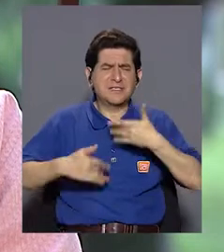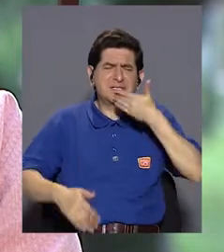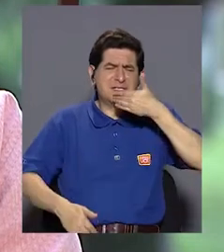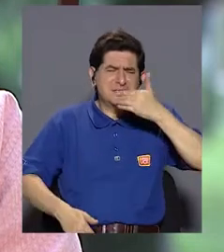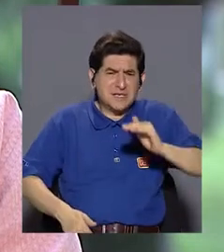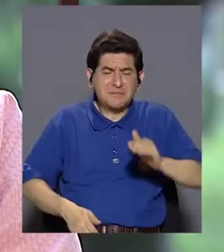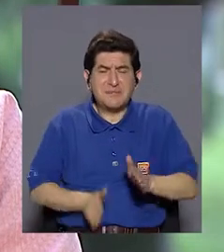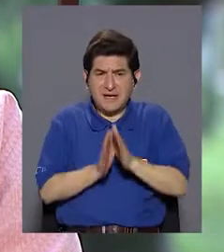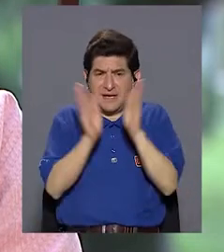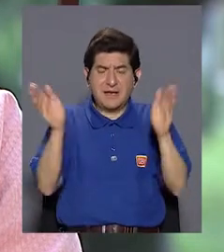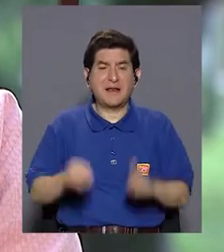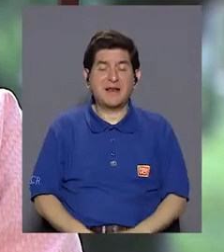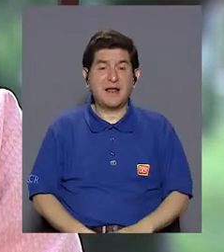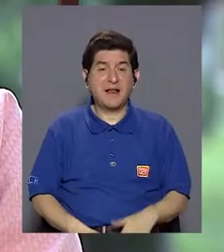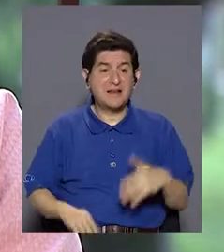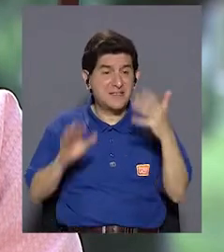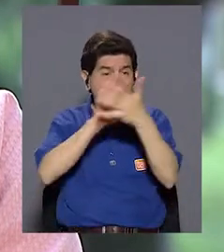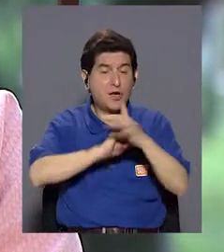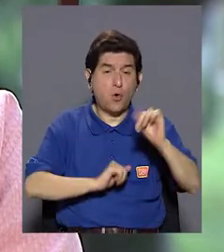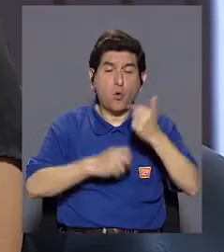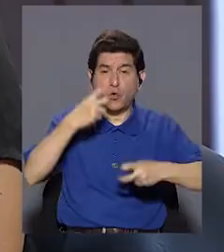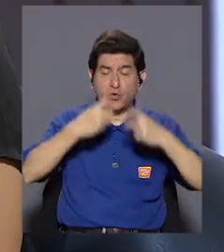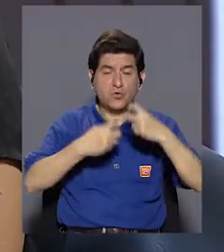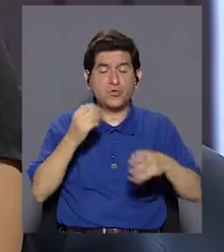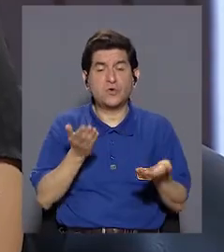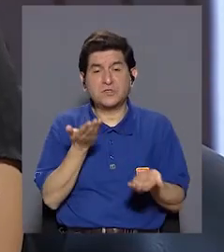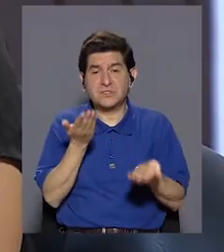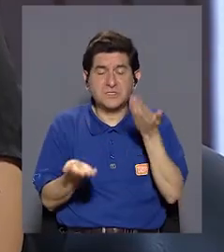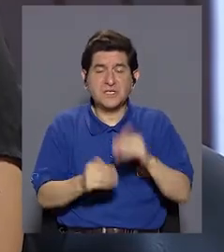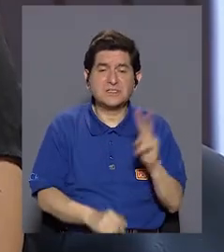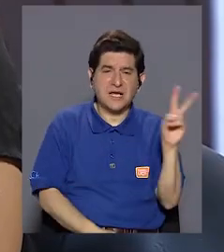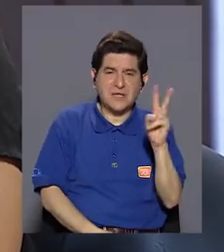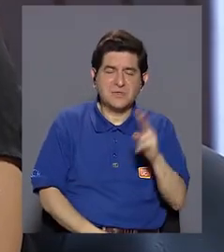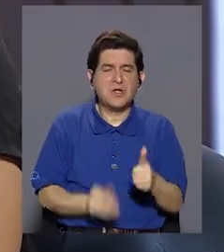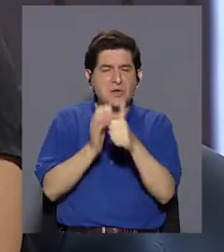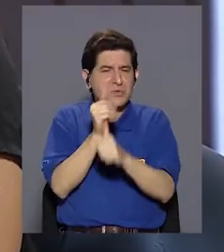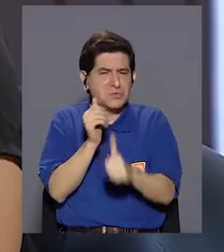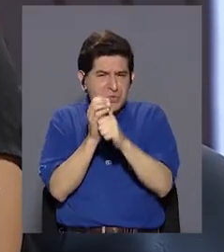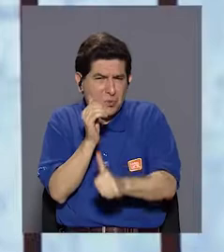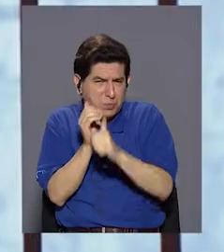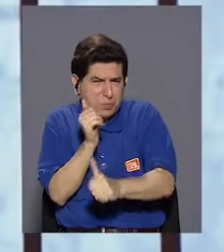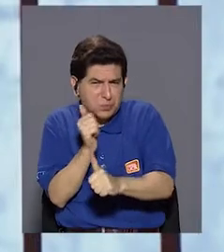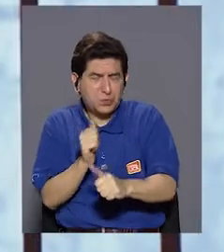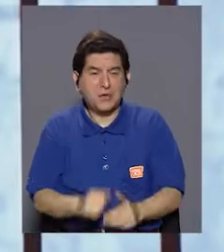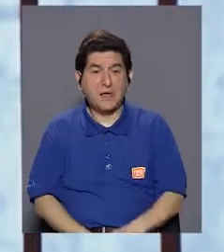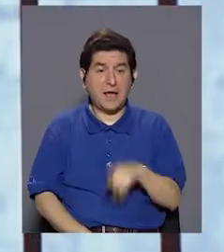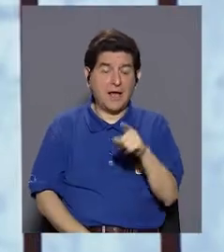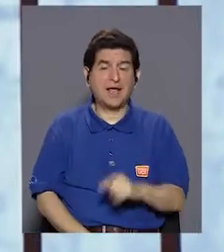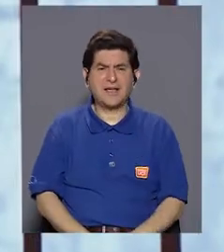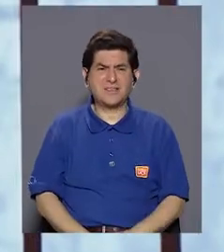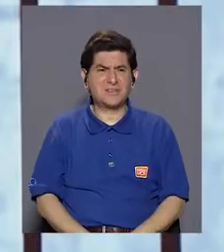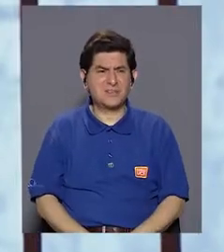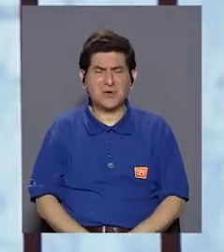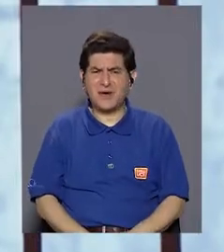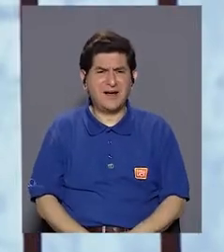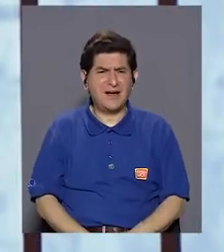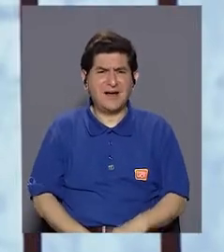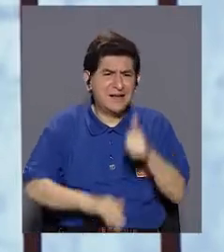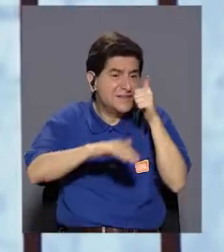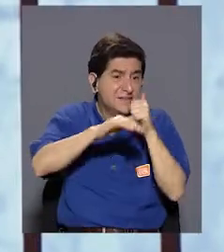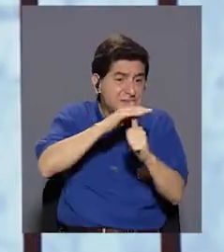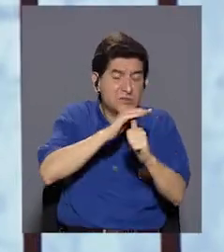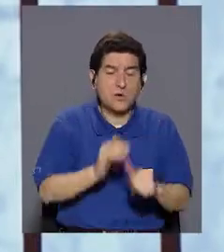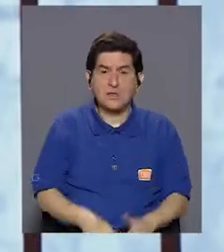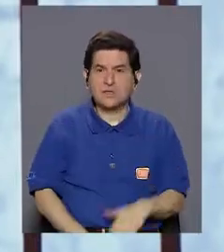general, que se confunde mucho con otros problemas, como las virosis, como las diarreas y eso, entonces eso engaña muchísimo